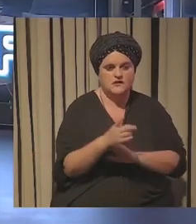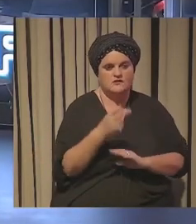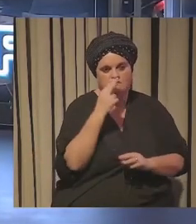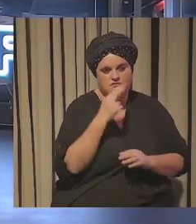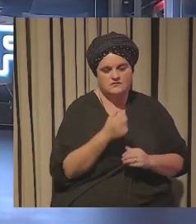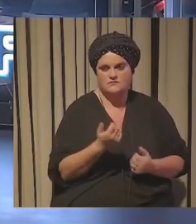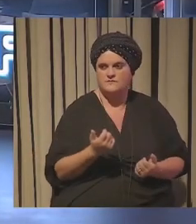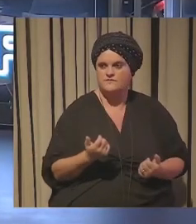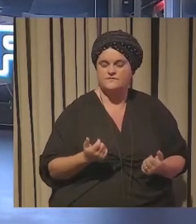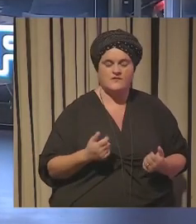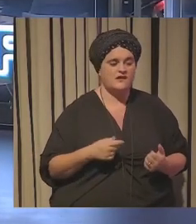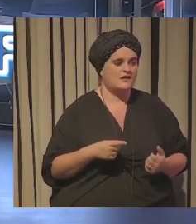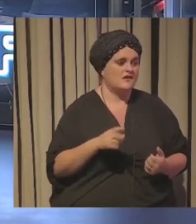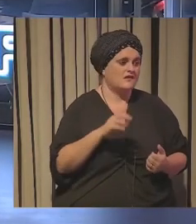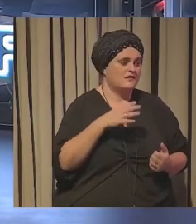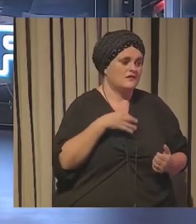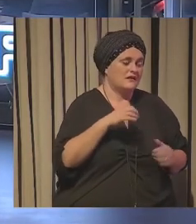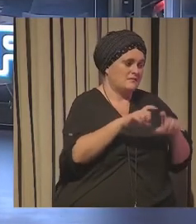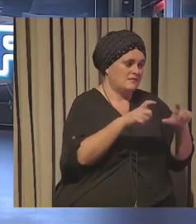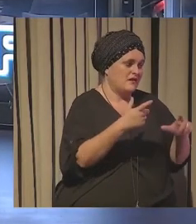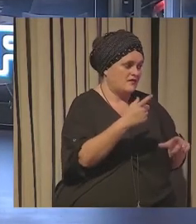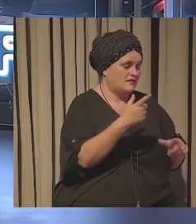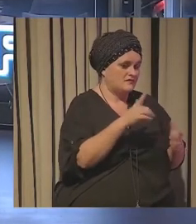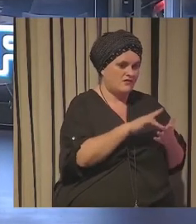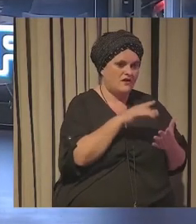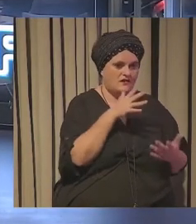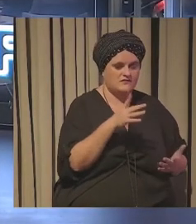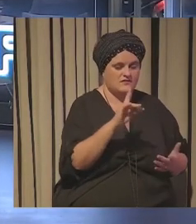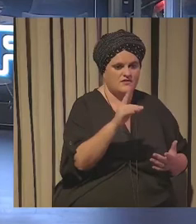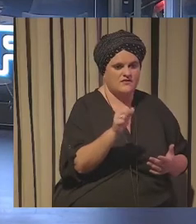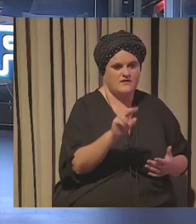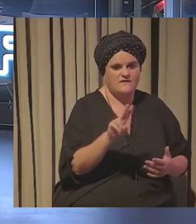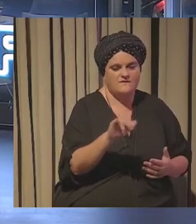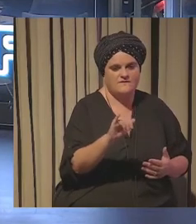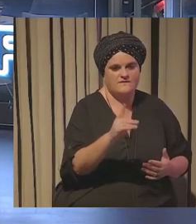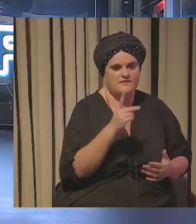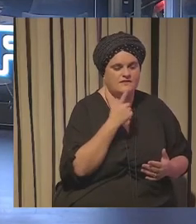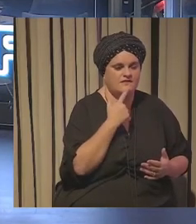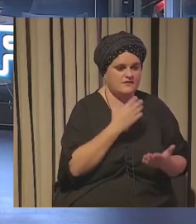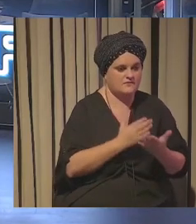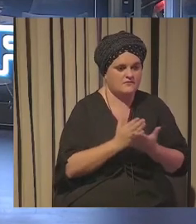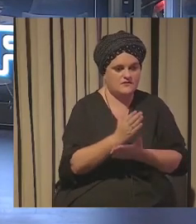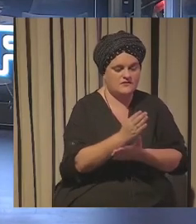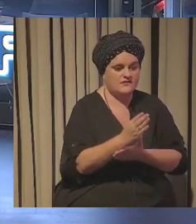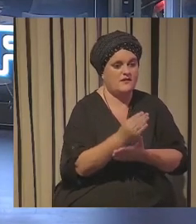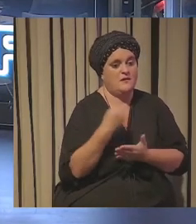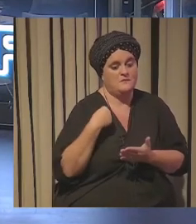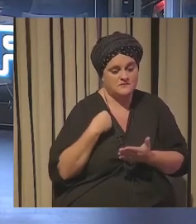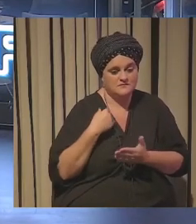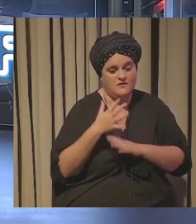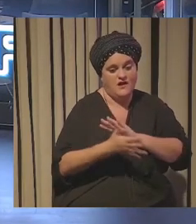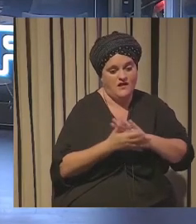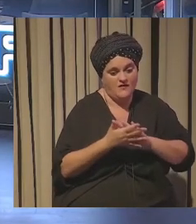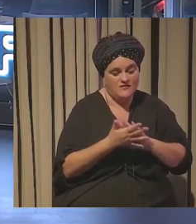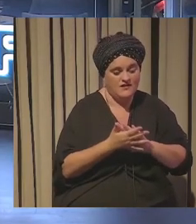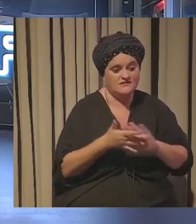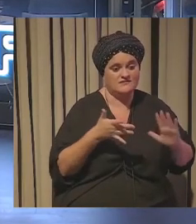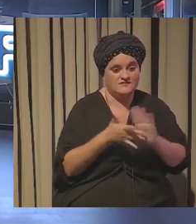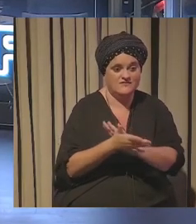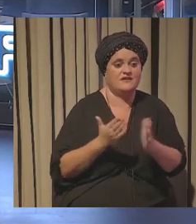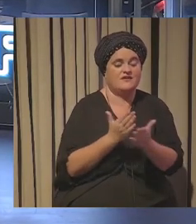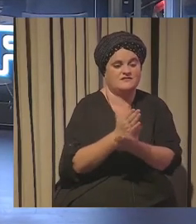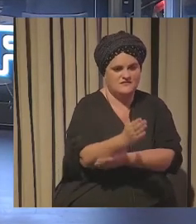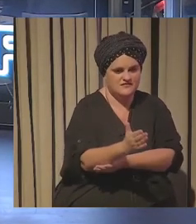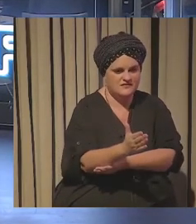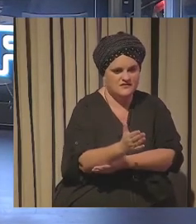antes hablaba David también que decía hablar de tendencias a veces lo decimos en la oficina es como tendencia de repente te da la sensación de cuando somos